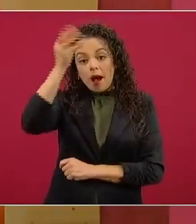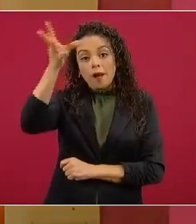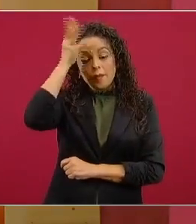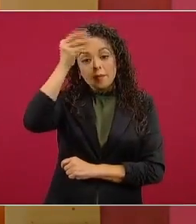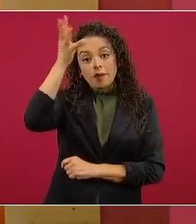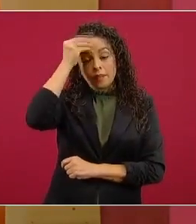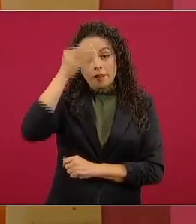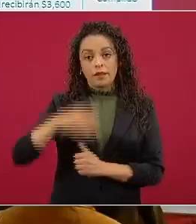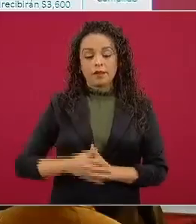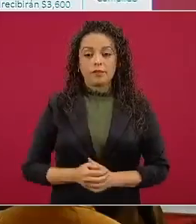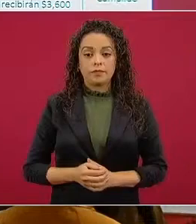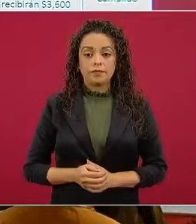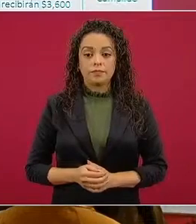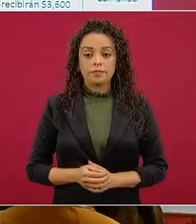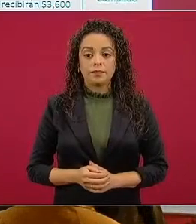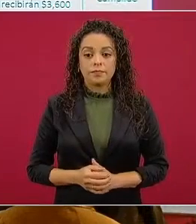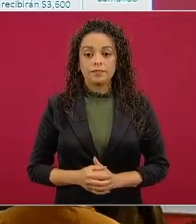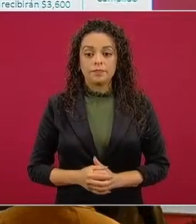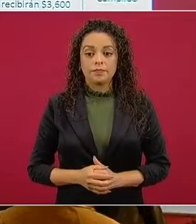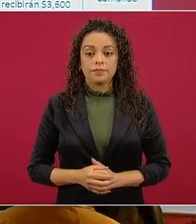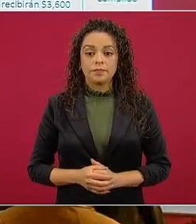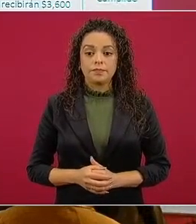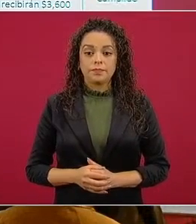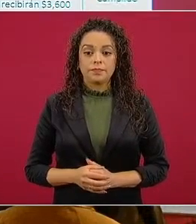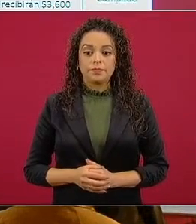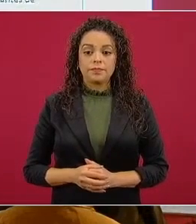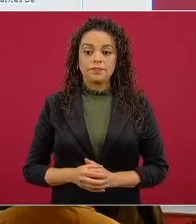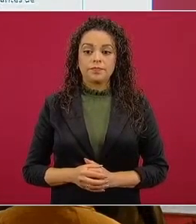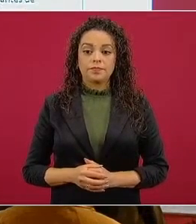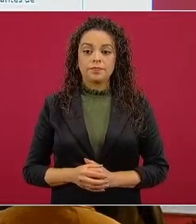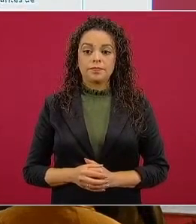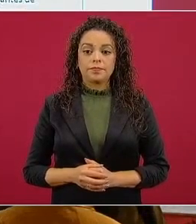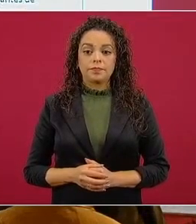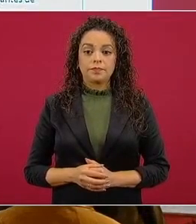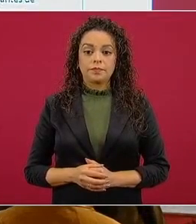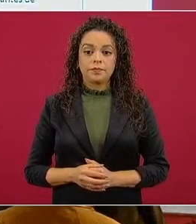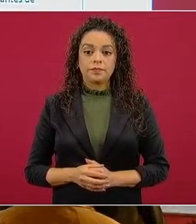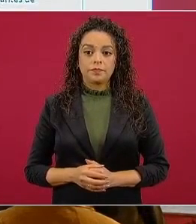Adelante. Dieciocho.